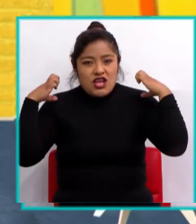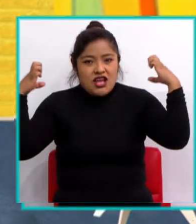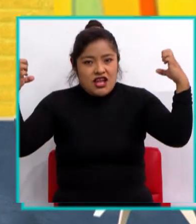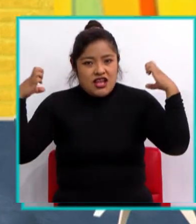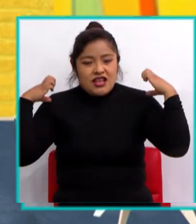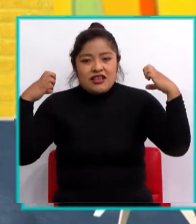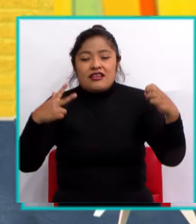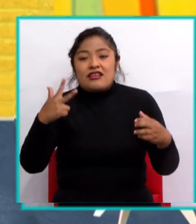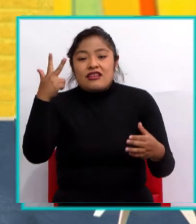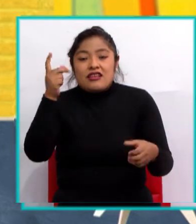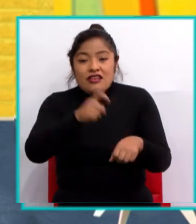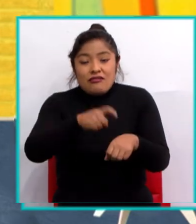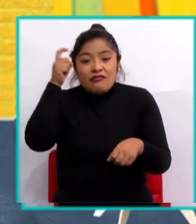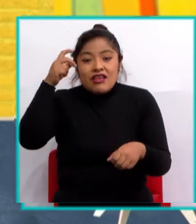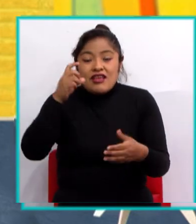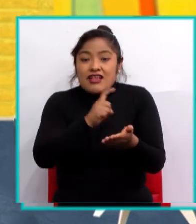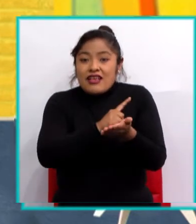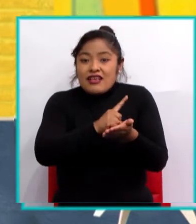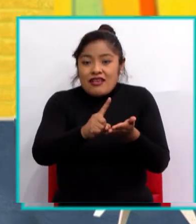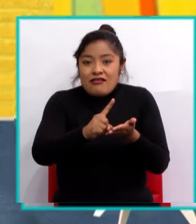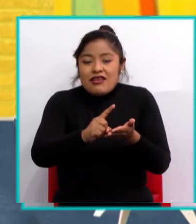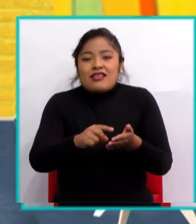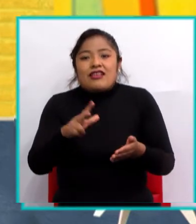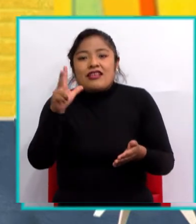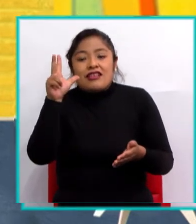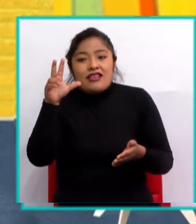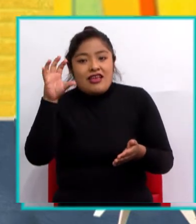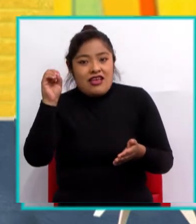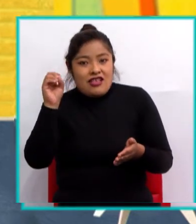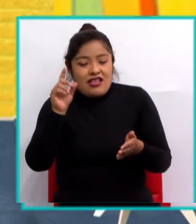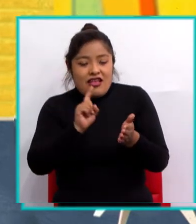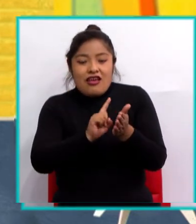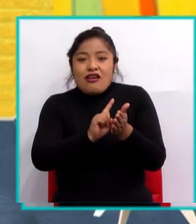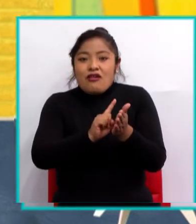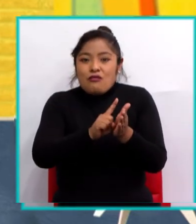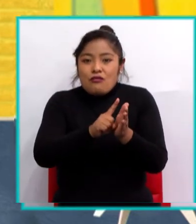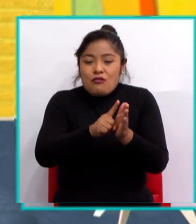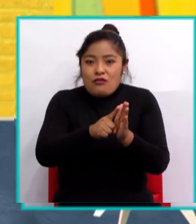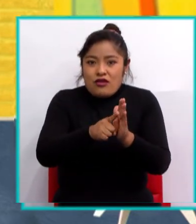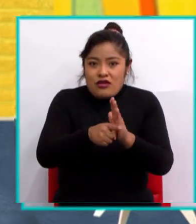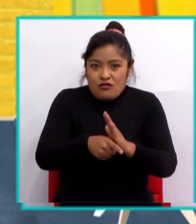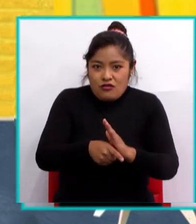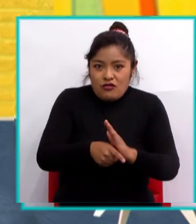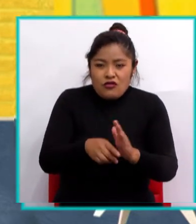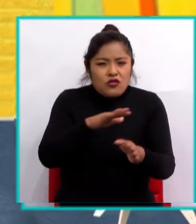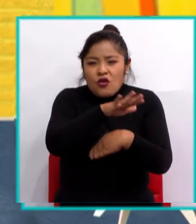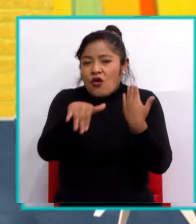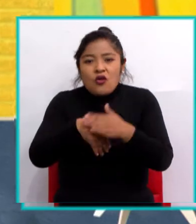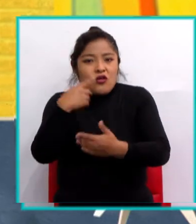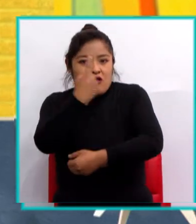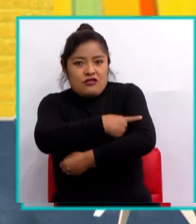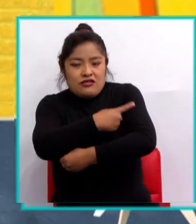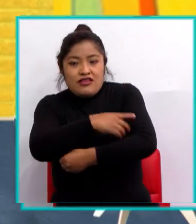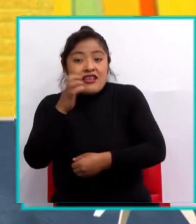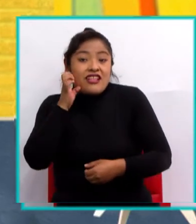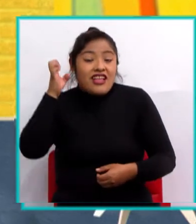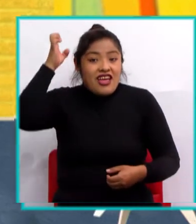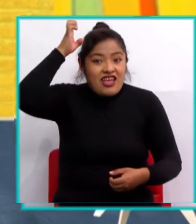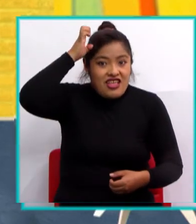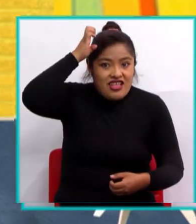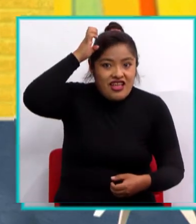semana por 30 minutos como mínimo. Mantener un peso ideal con respecto a la edad y el sexo.